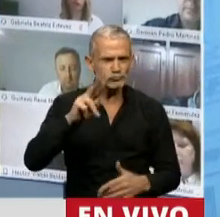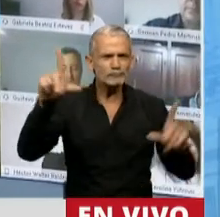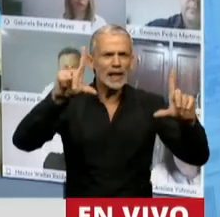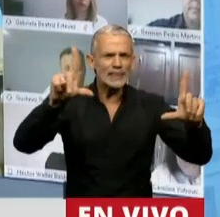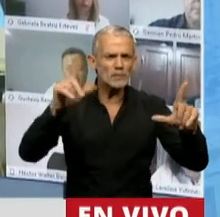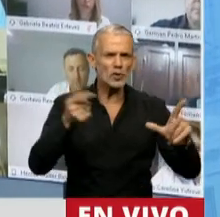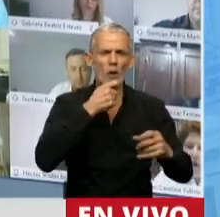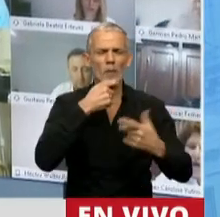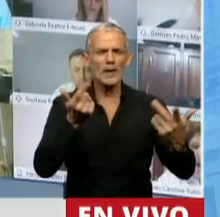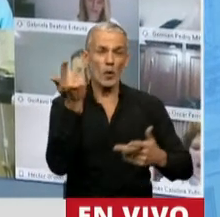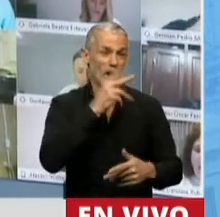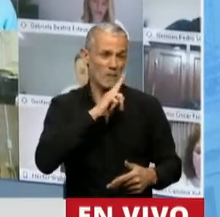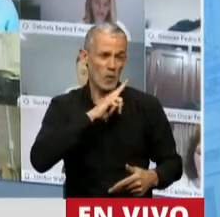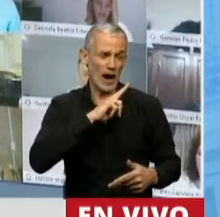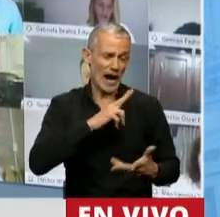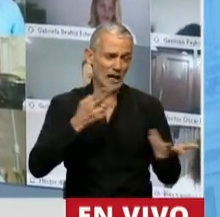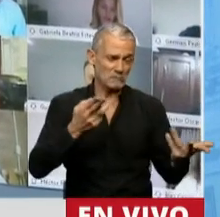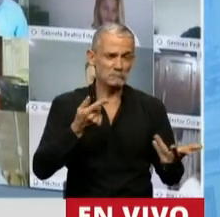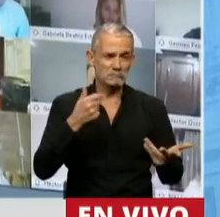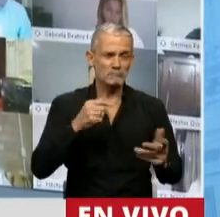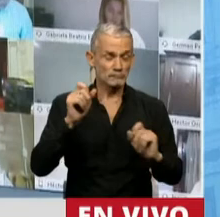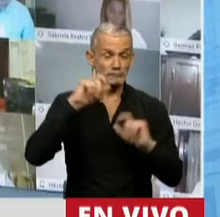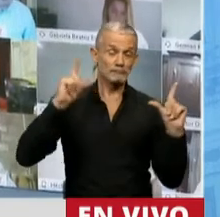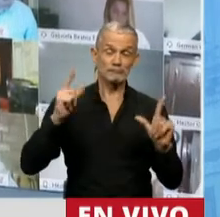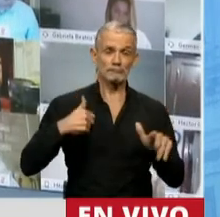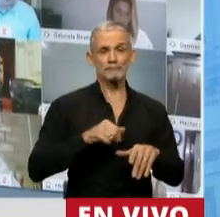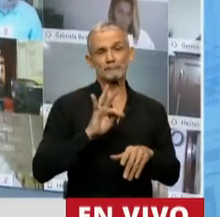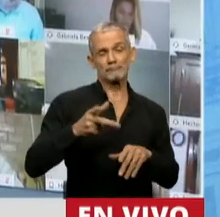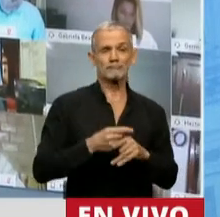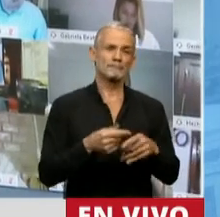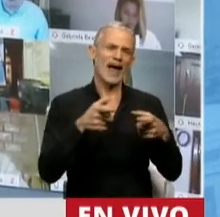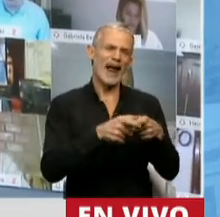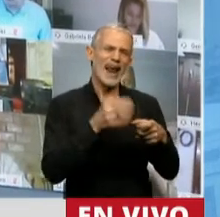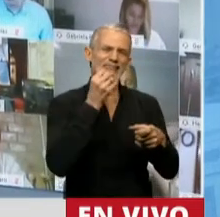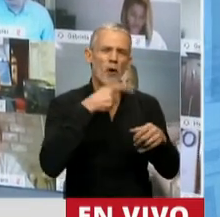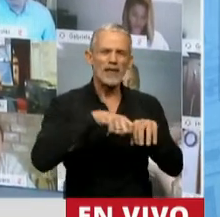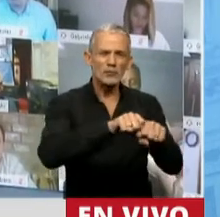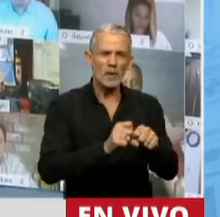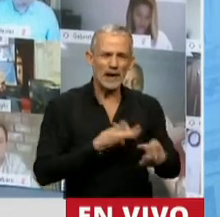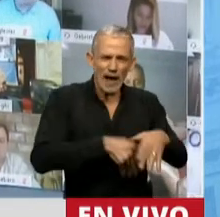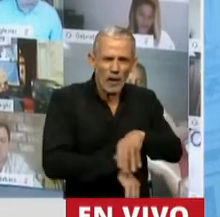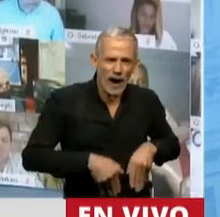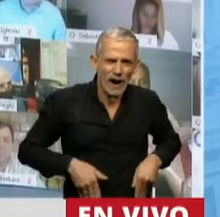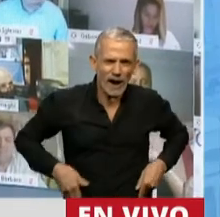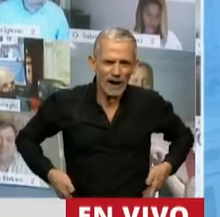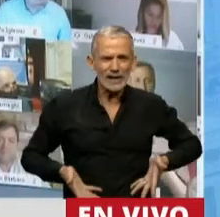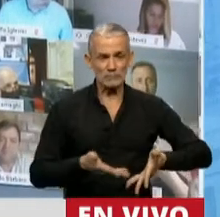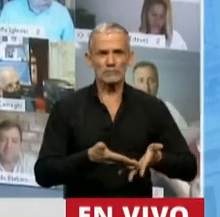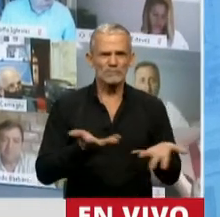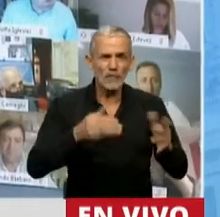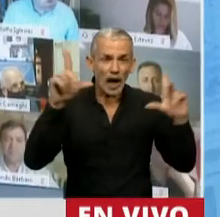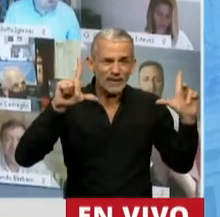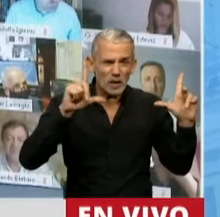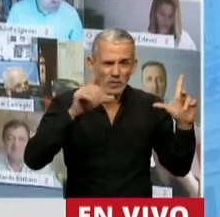ejemplo, el caso de una mujer que había sido sorprendida robando latas de comida en un supermercado. Y sin embargo esos